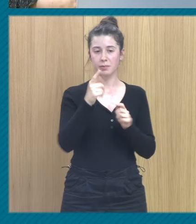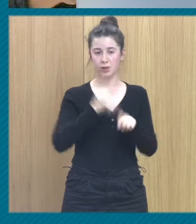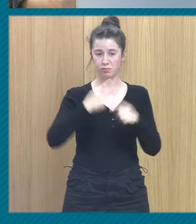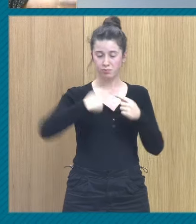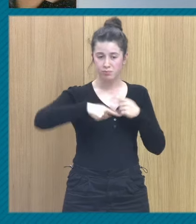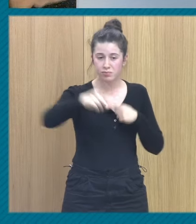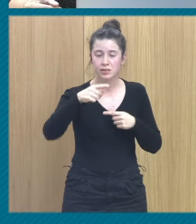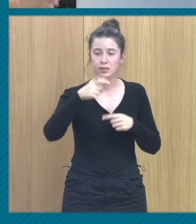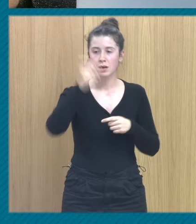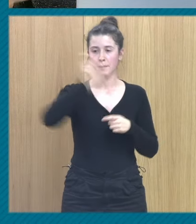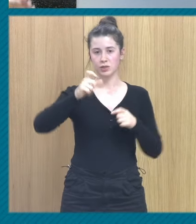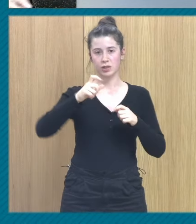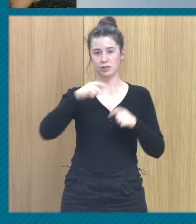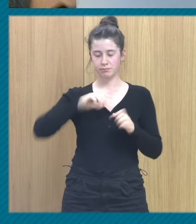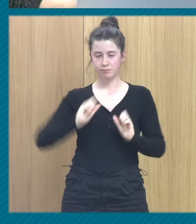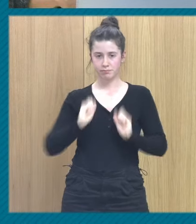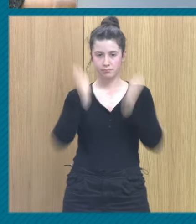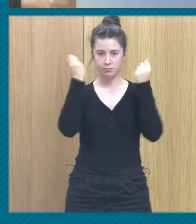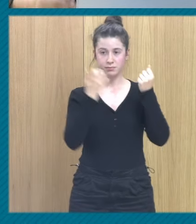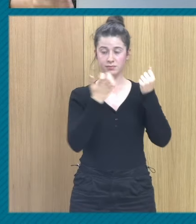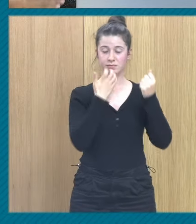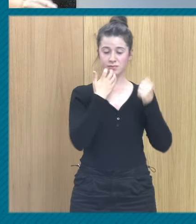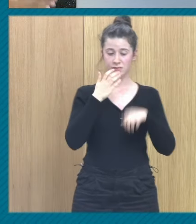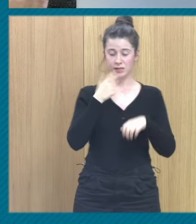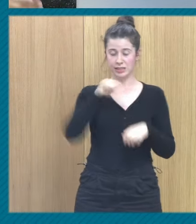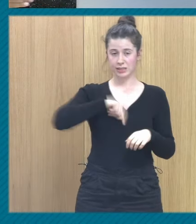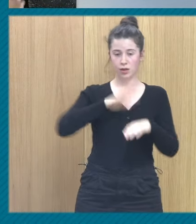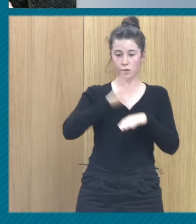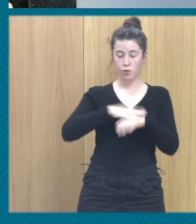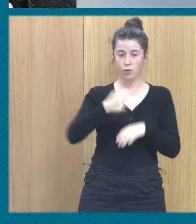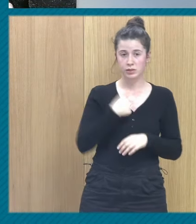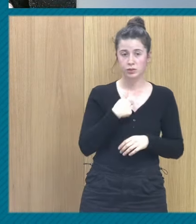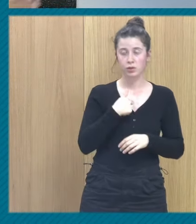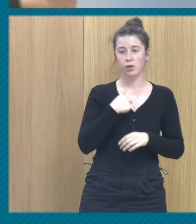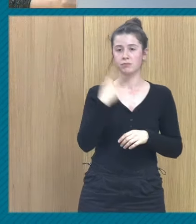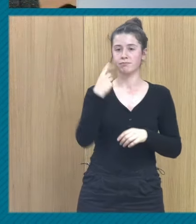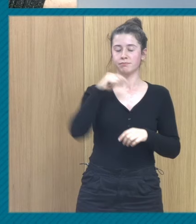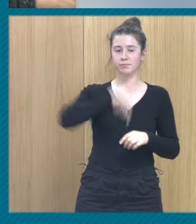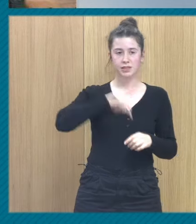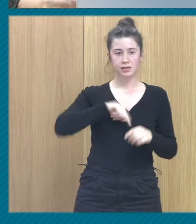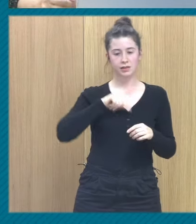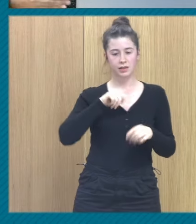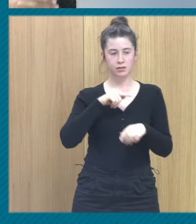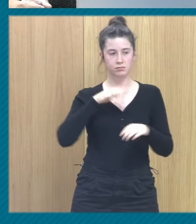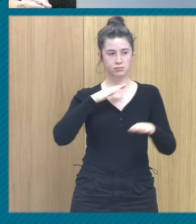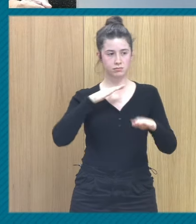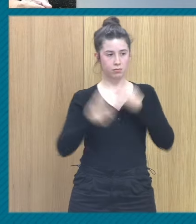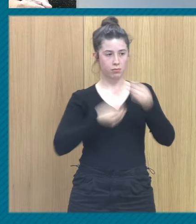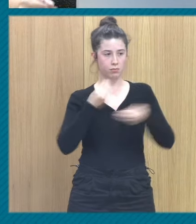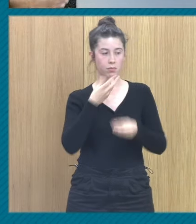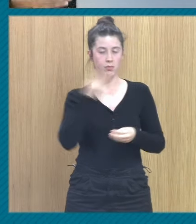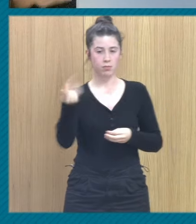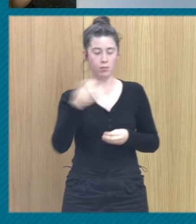la medida que siente que es culpable de lo que está pasando siente que tiene un margen de acción para salir de lo que pasa y eso le permite sobrevivir a la situación